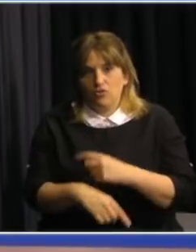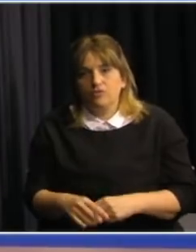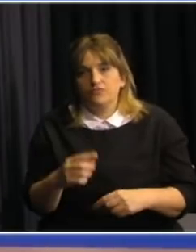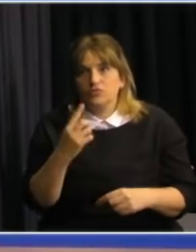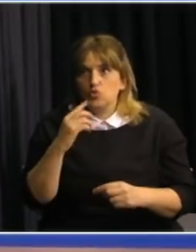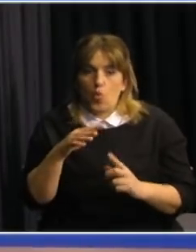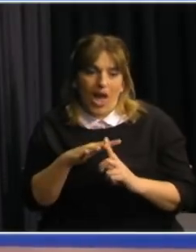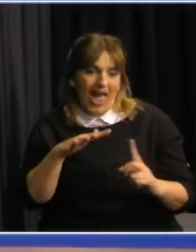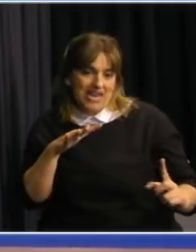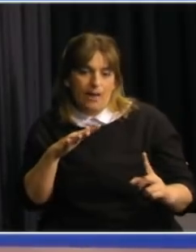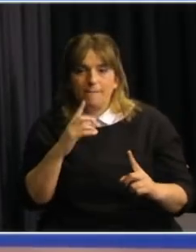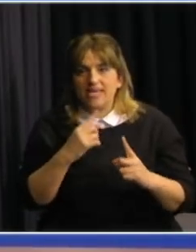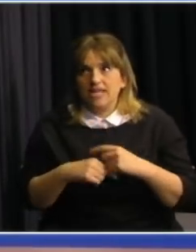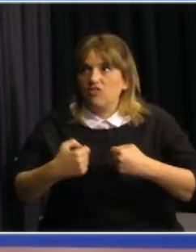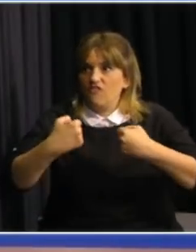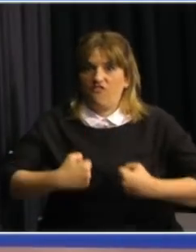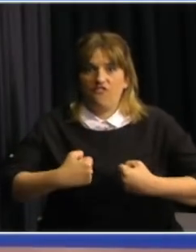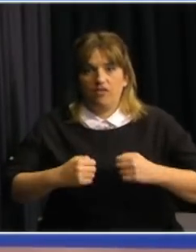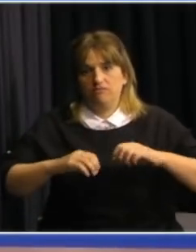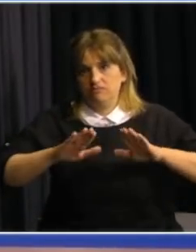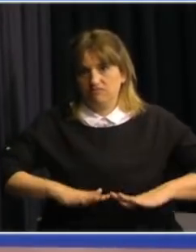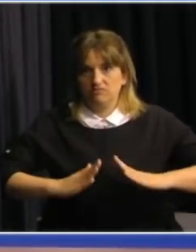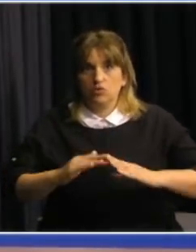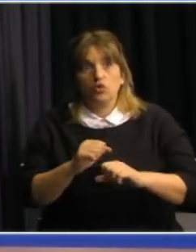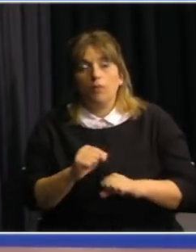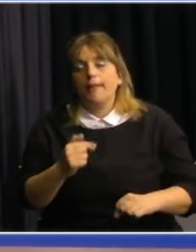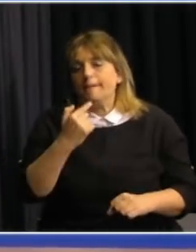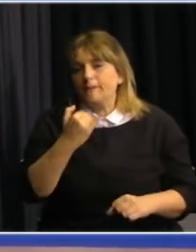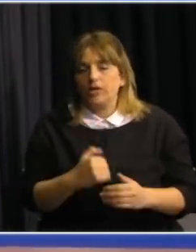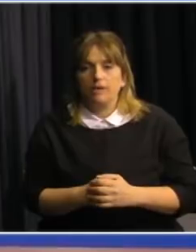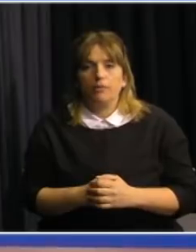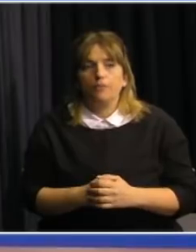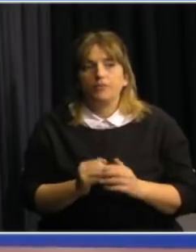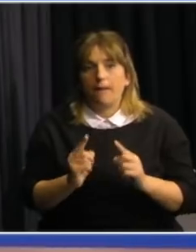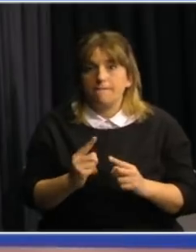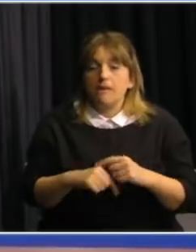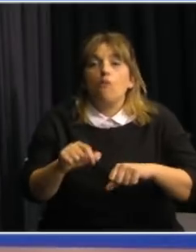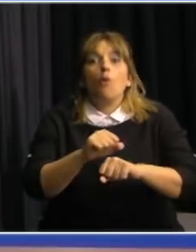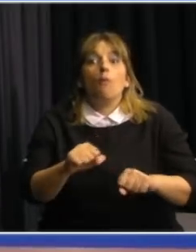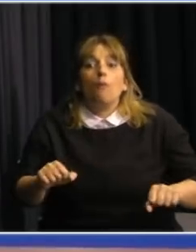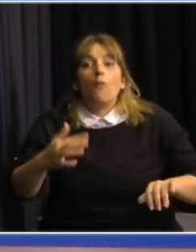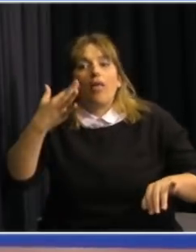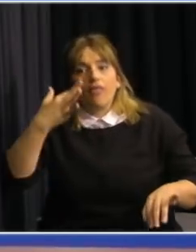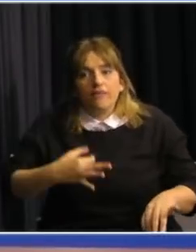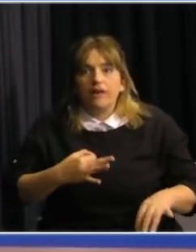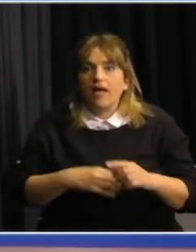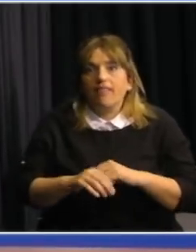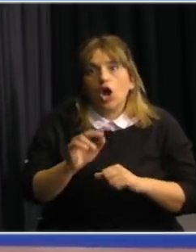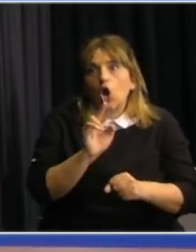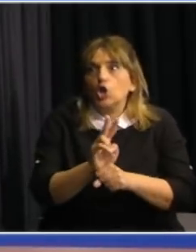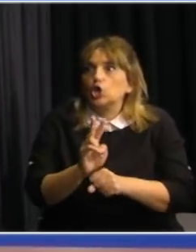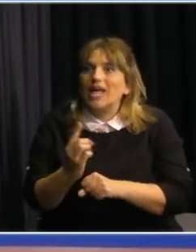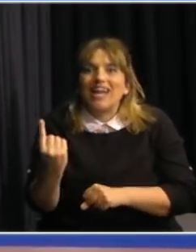aislamiento está dentro de sus capacidades. O si uno está dentro del umbral que puedo realmente seguir caso a caso